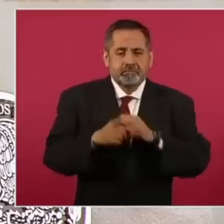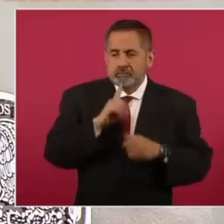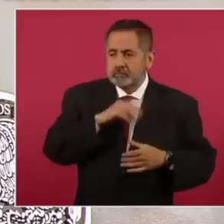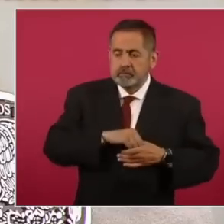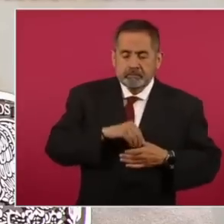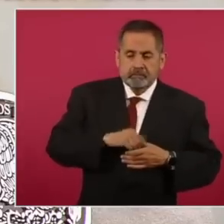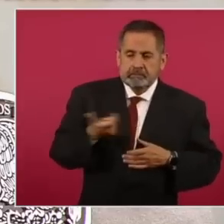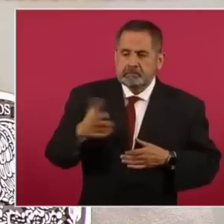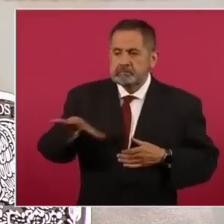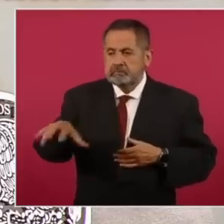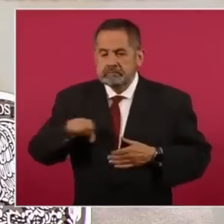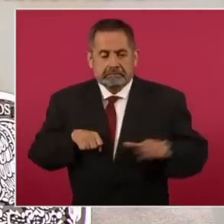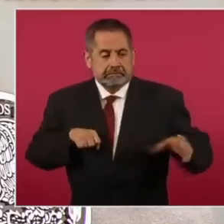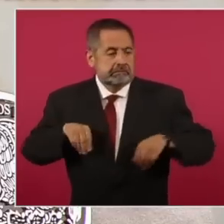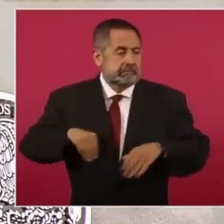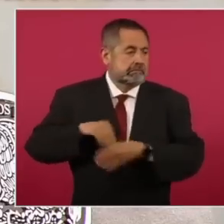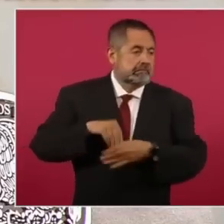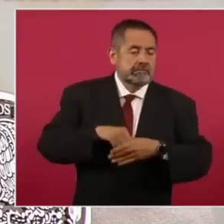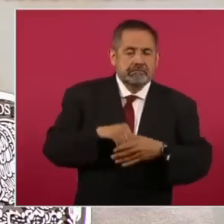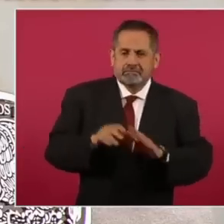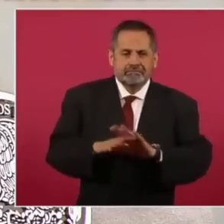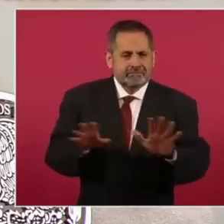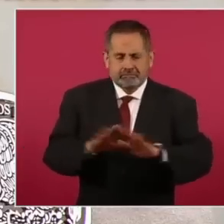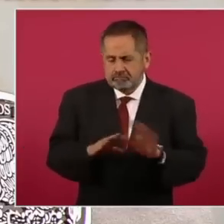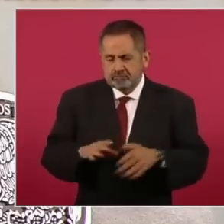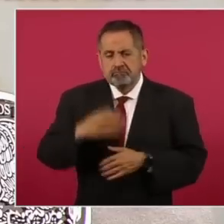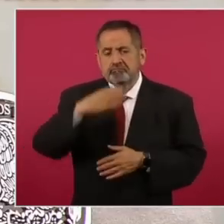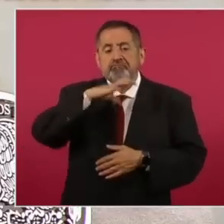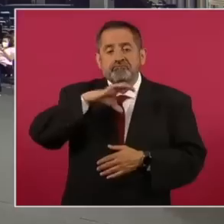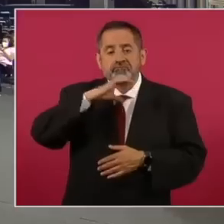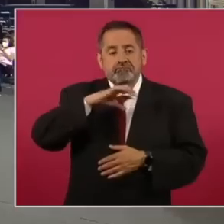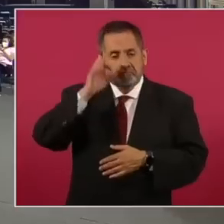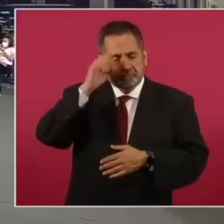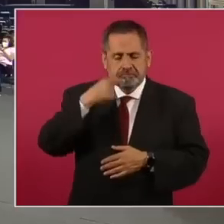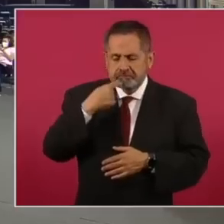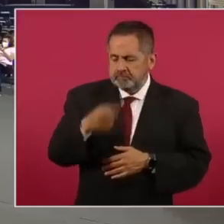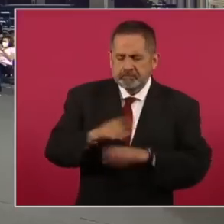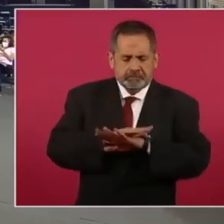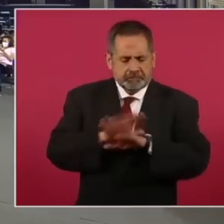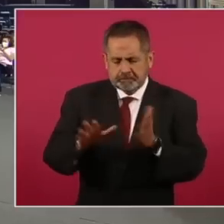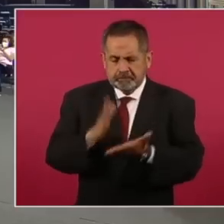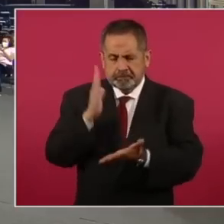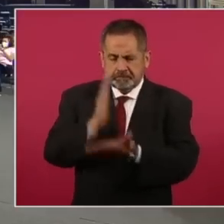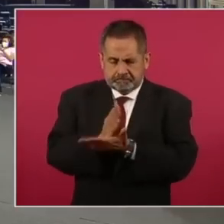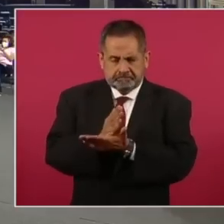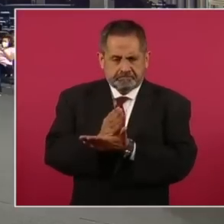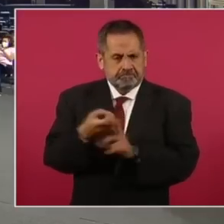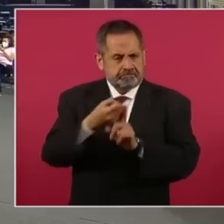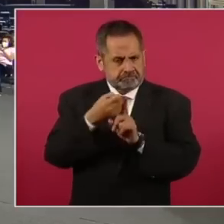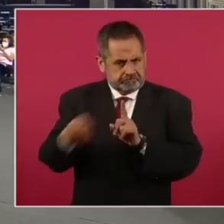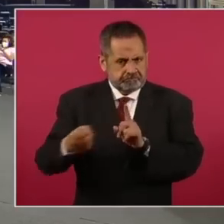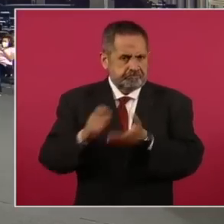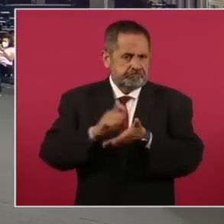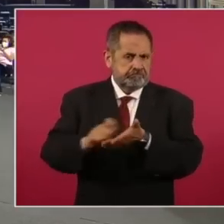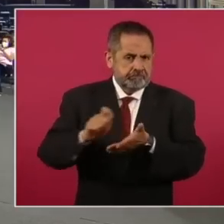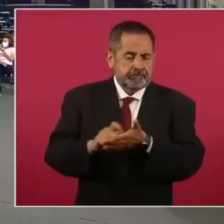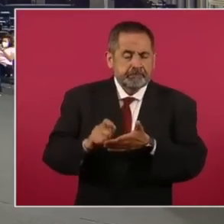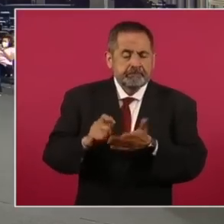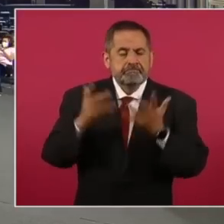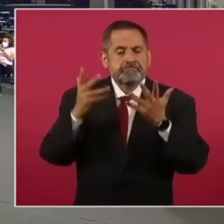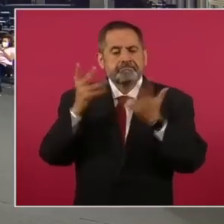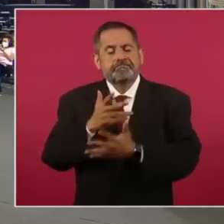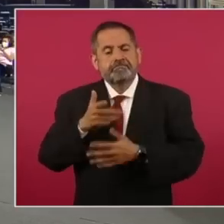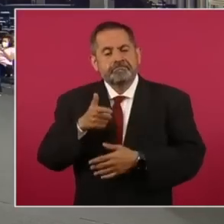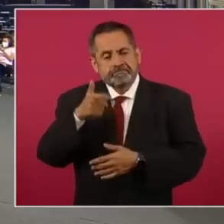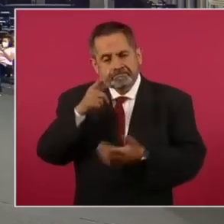secretas por todos lados en el presupuesto. Y entonces le quiso meter un límite y no se dio cuenta,